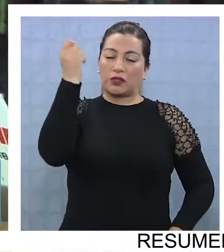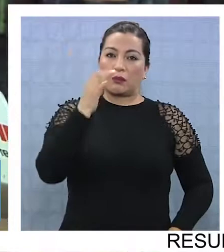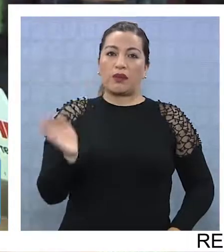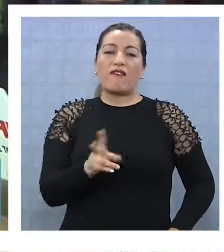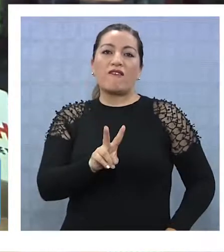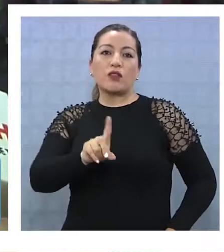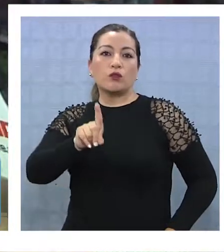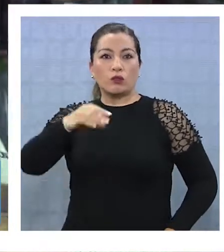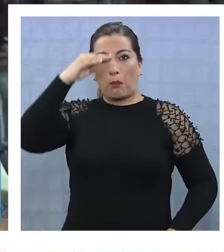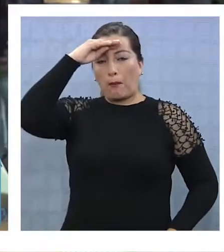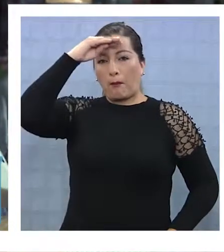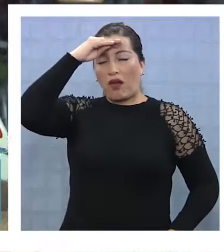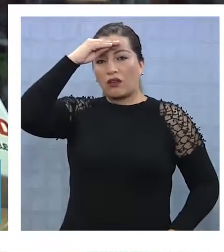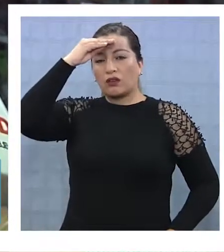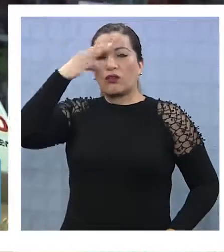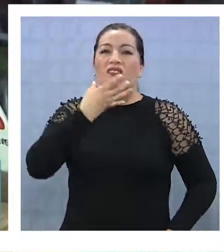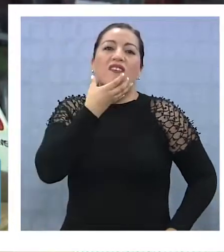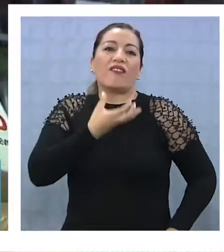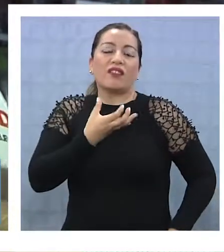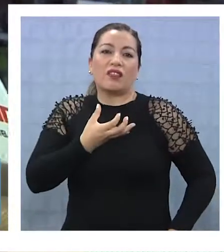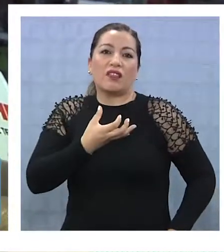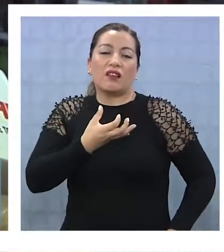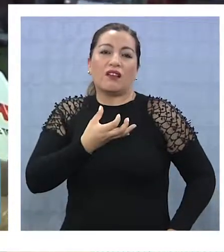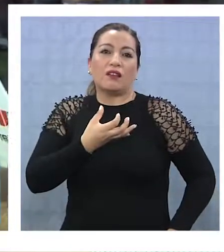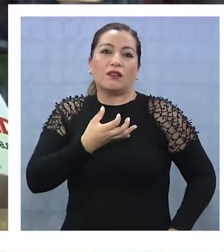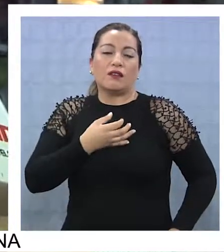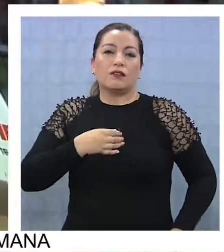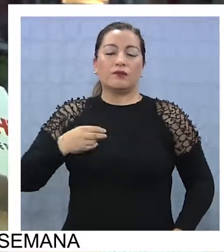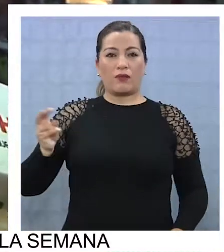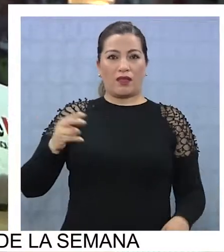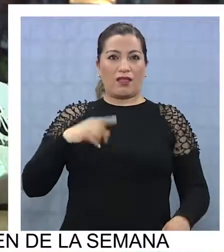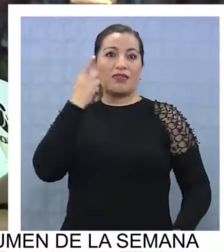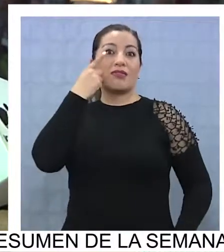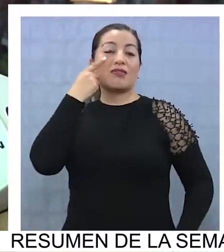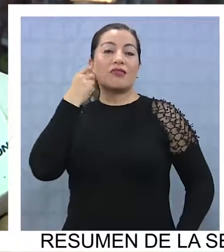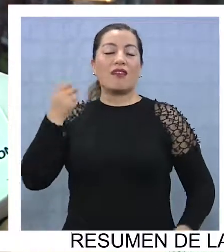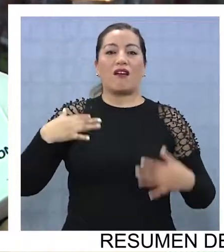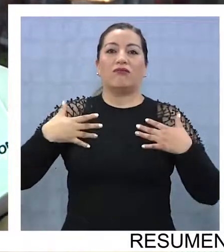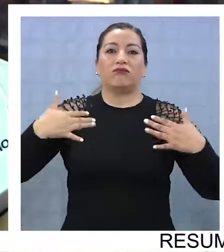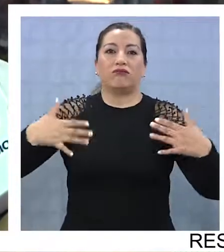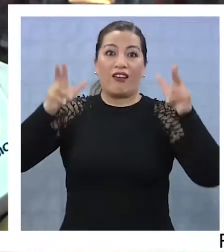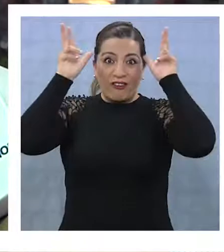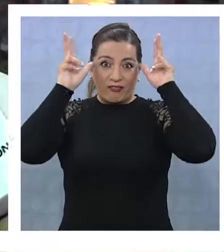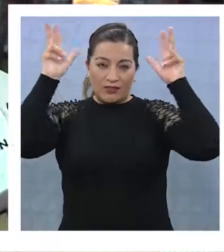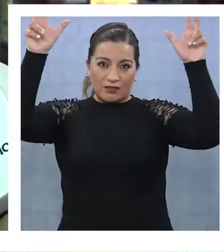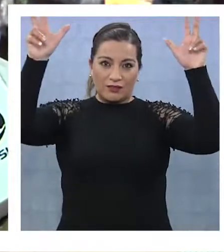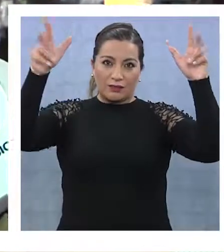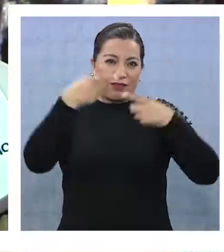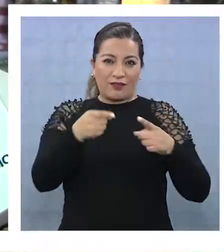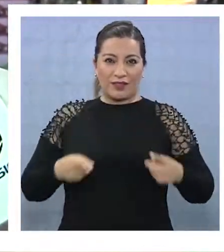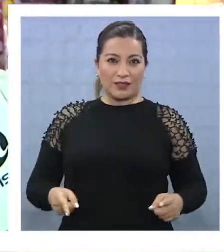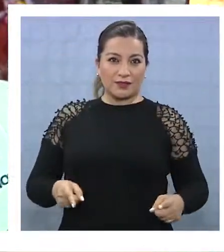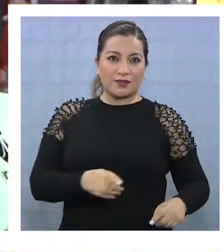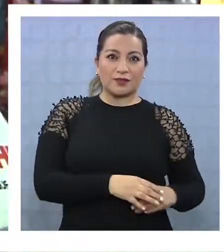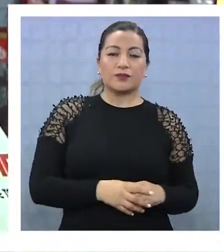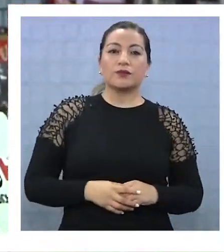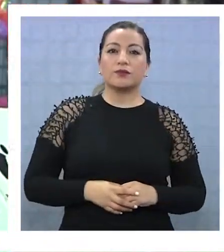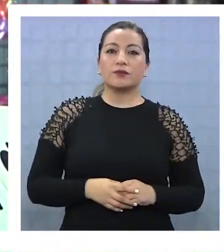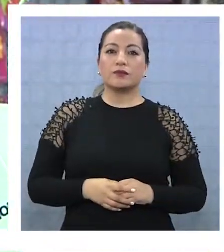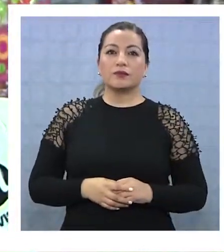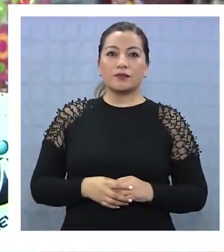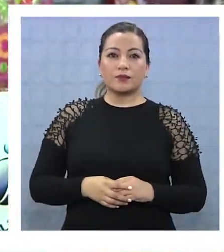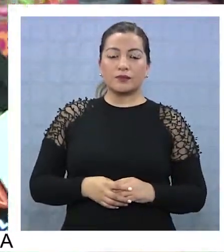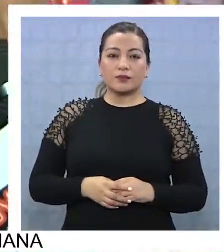18, para el 21, para Navidad, para Halloween. La tirana, la cámara.